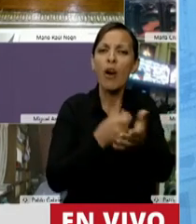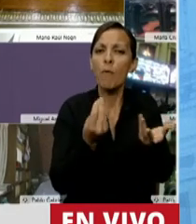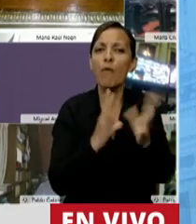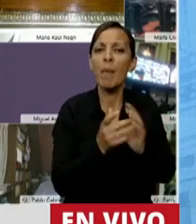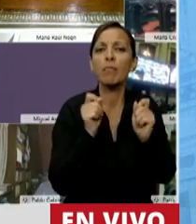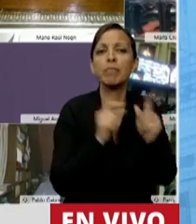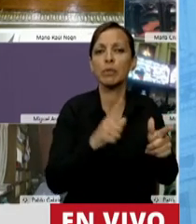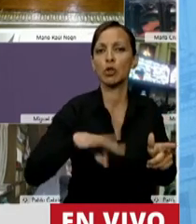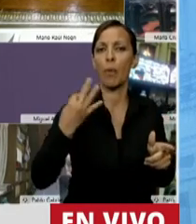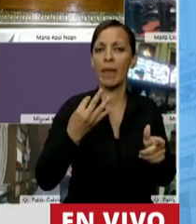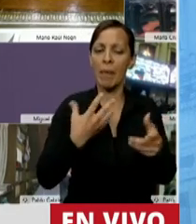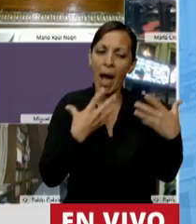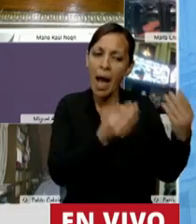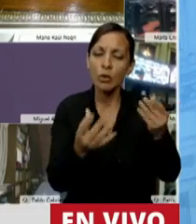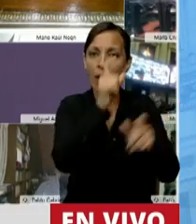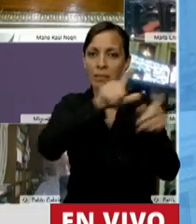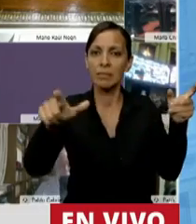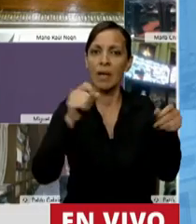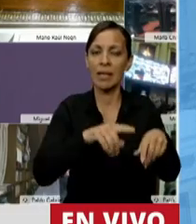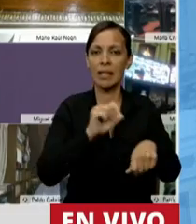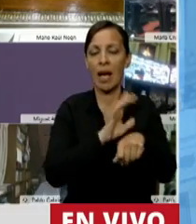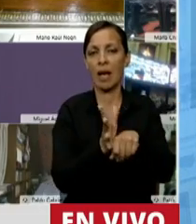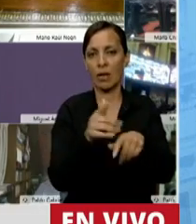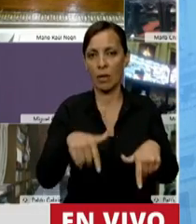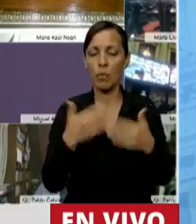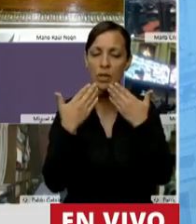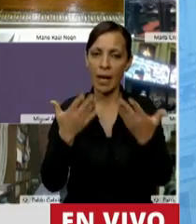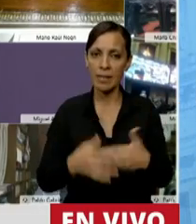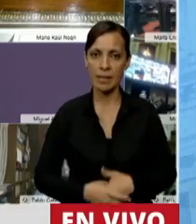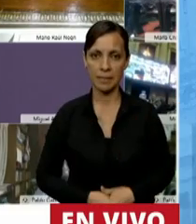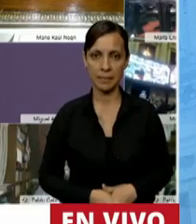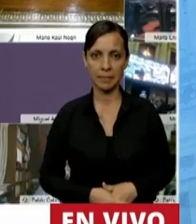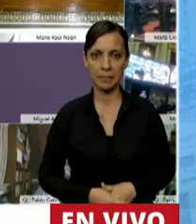asistir a los compatriotas en esta pandemia. Muchas gracias, Presidente.